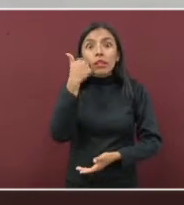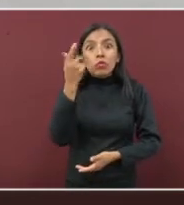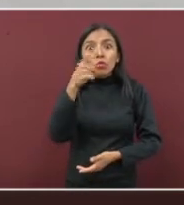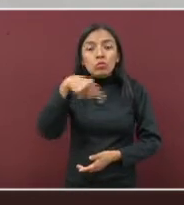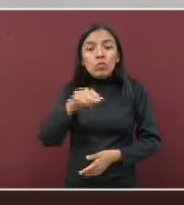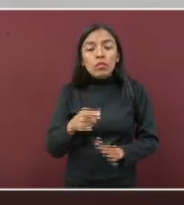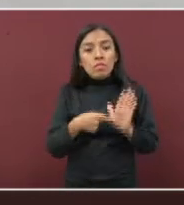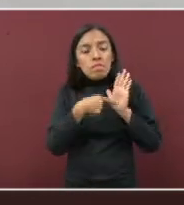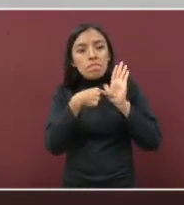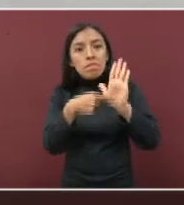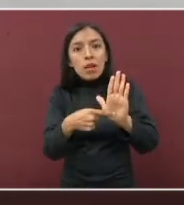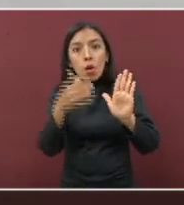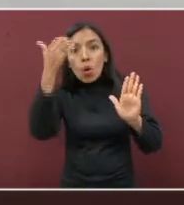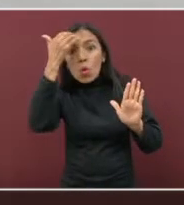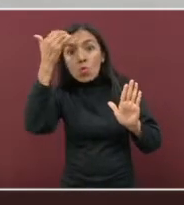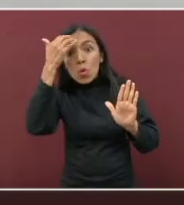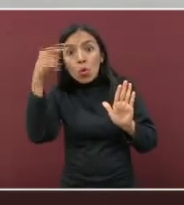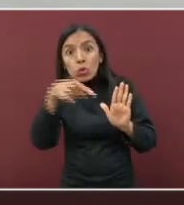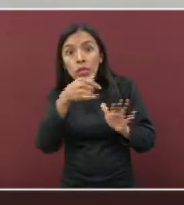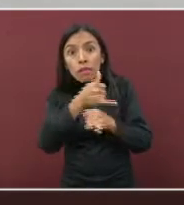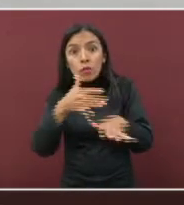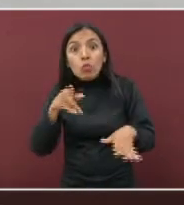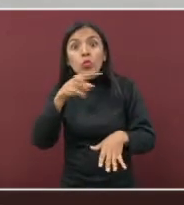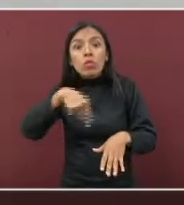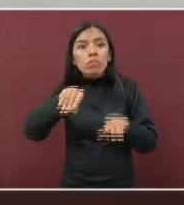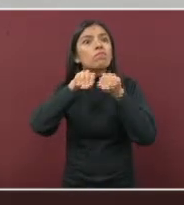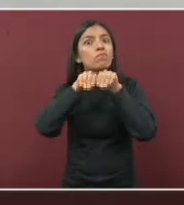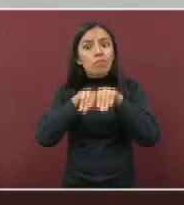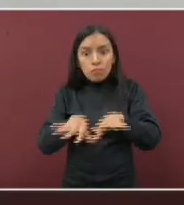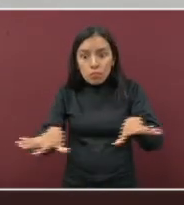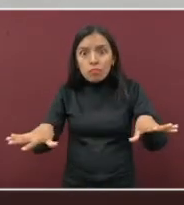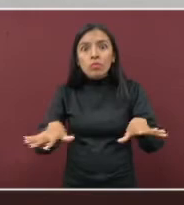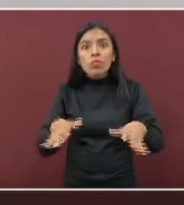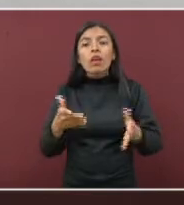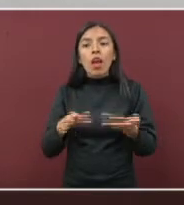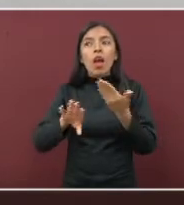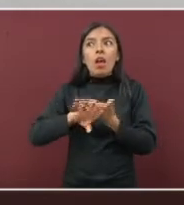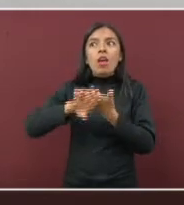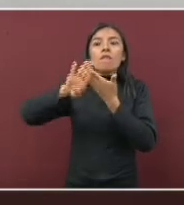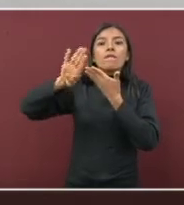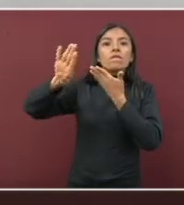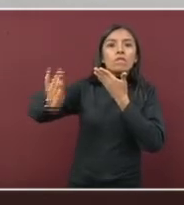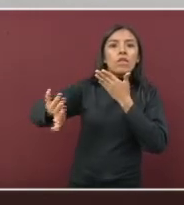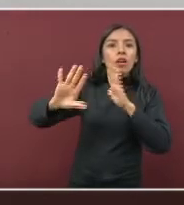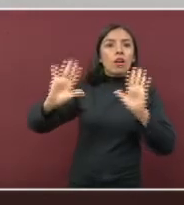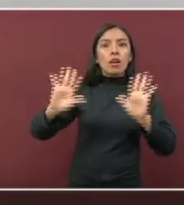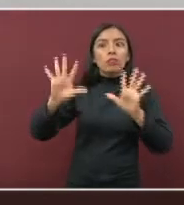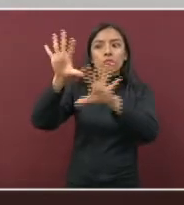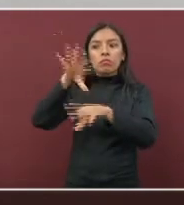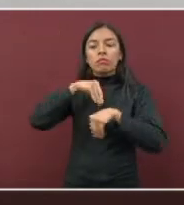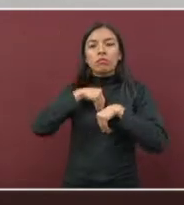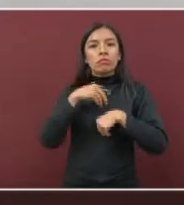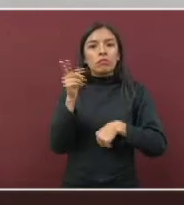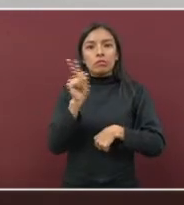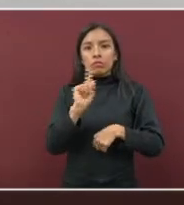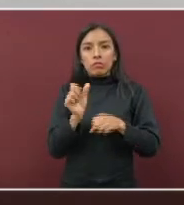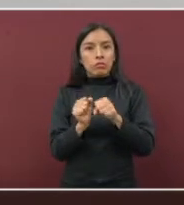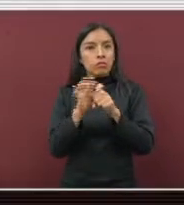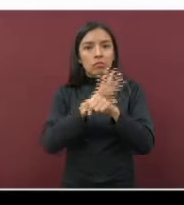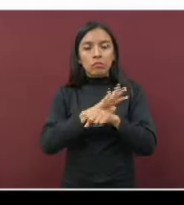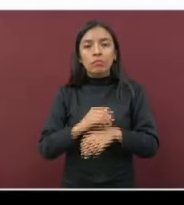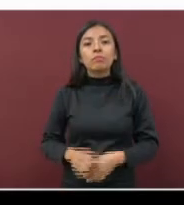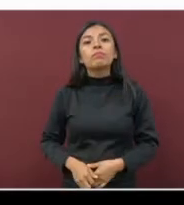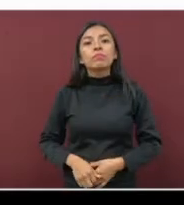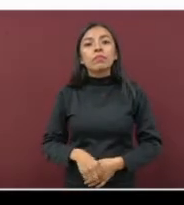difundan la información, tomen sus precauciones y no se expongan al contagio. El